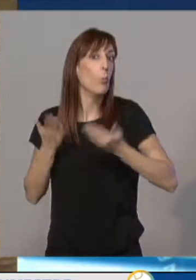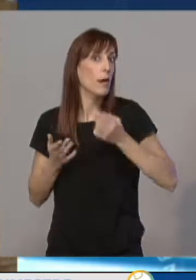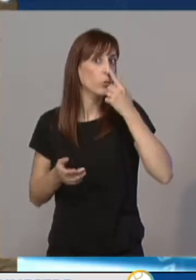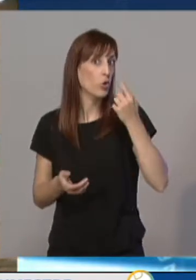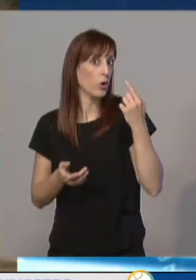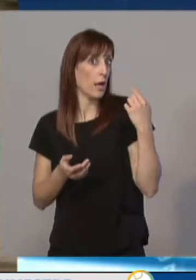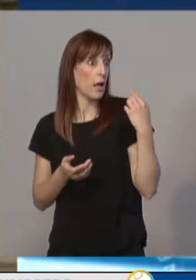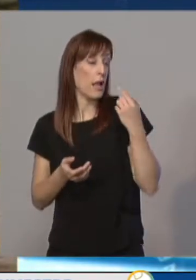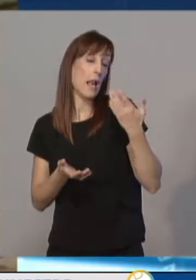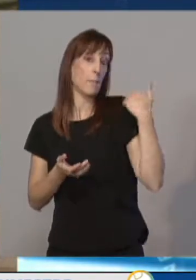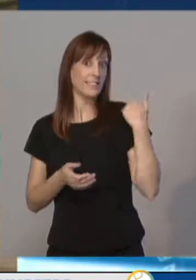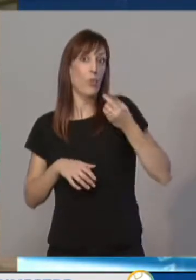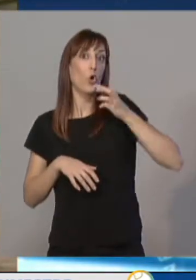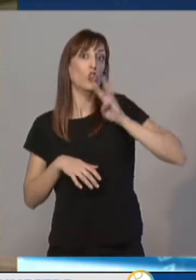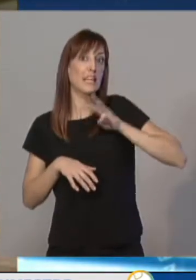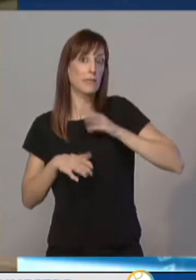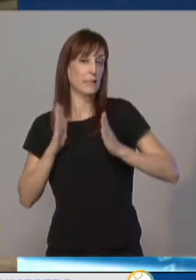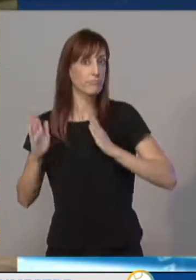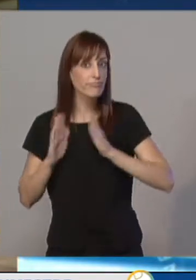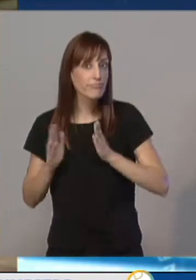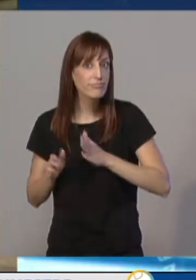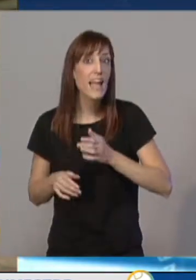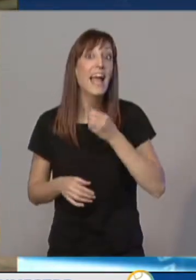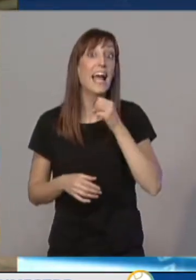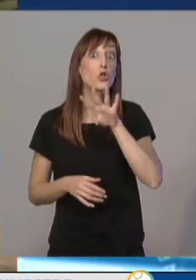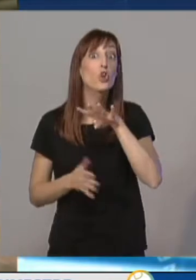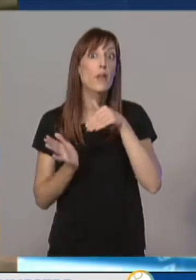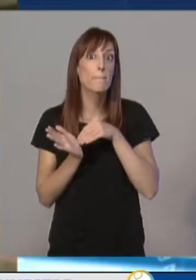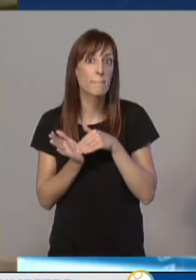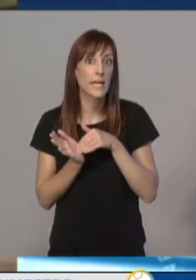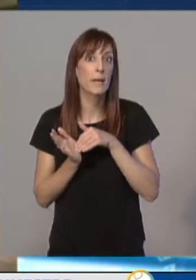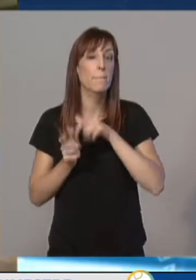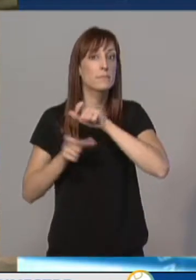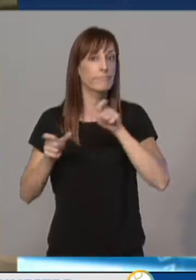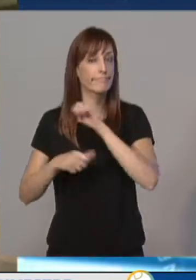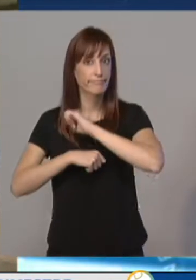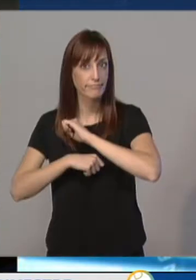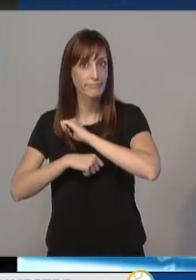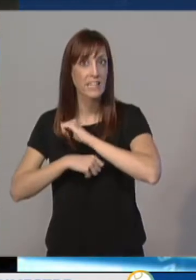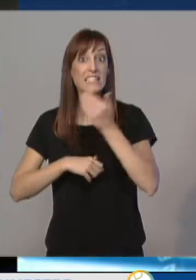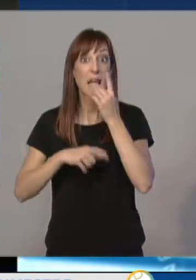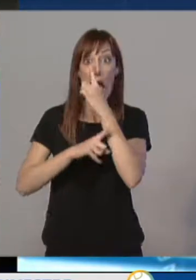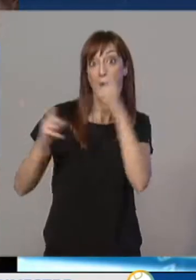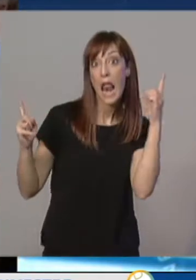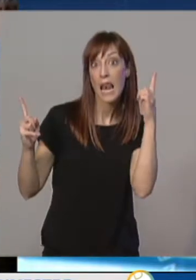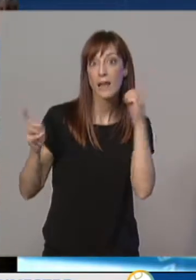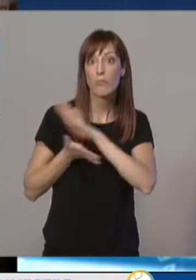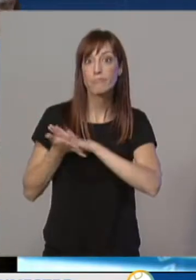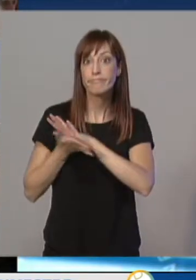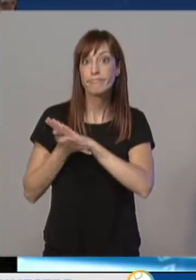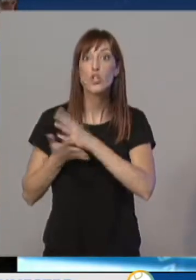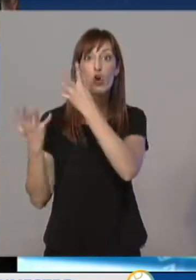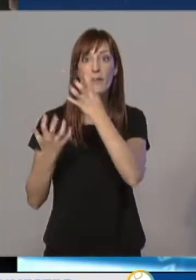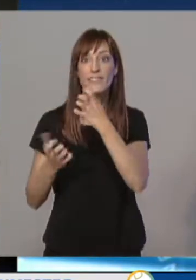anterior. En la actualidad hay 14.000 desempleados en nuestra comunidad. En términos interanuales, el paro también bajó en 900